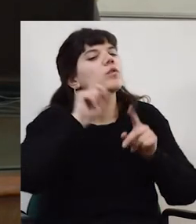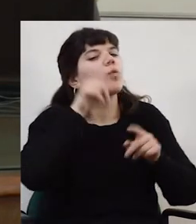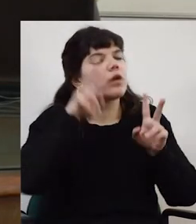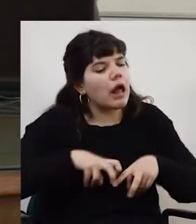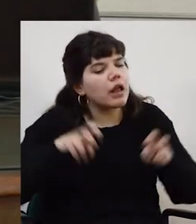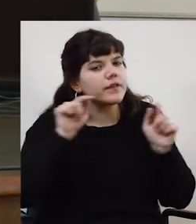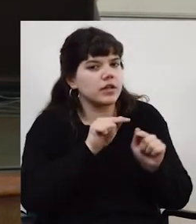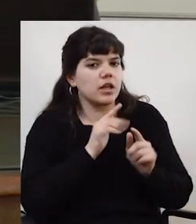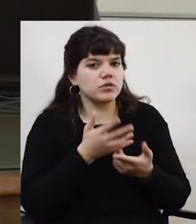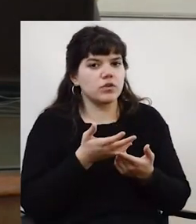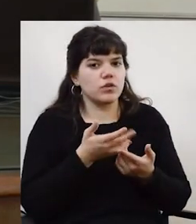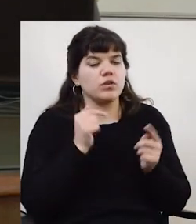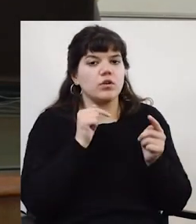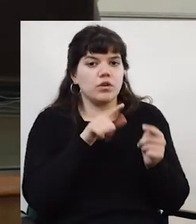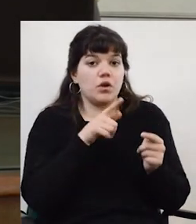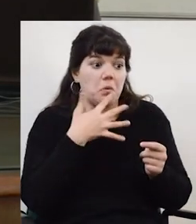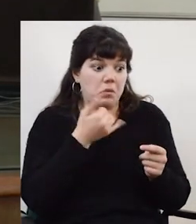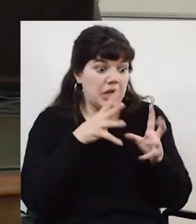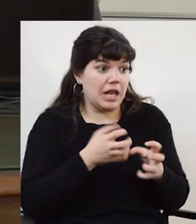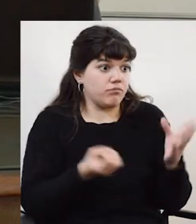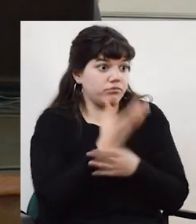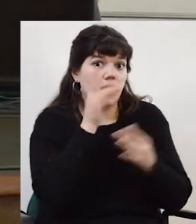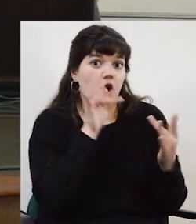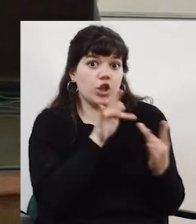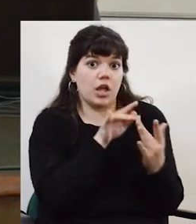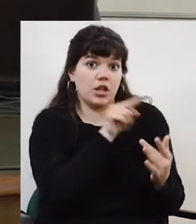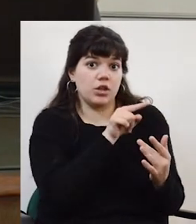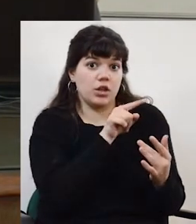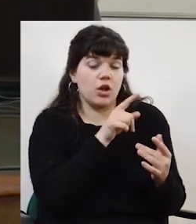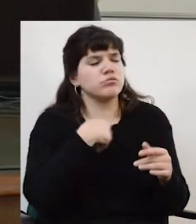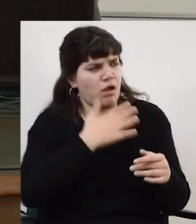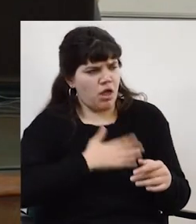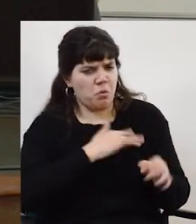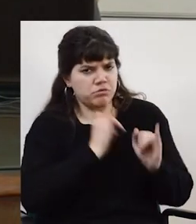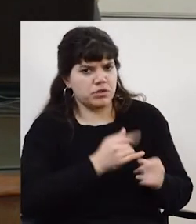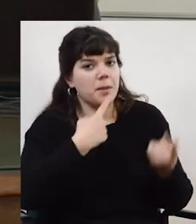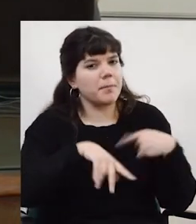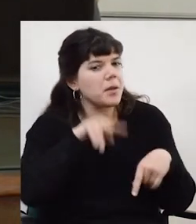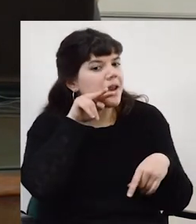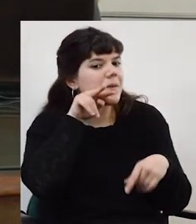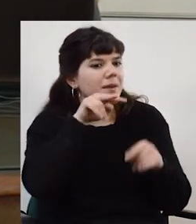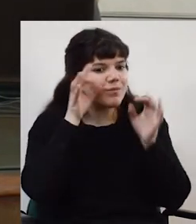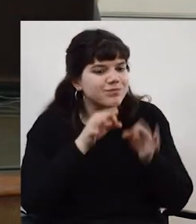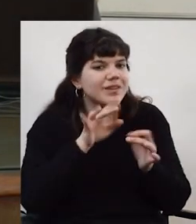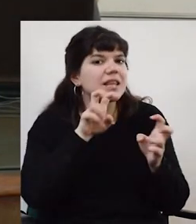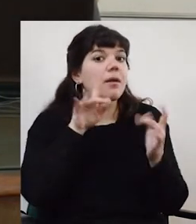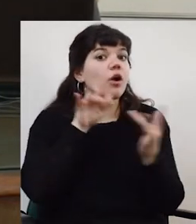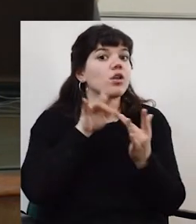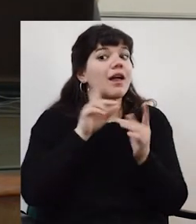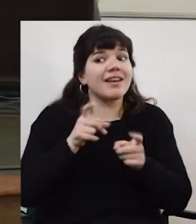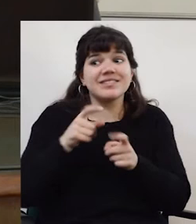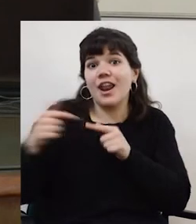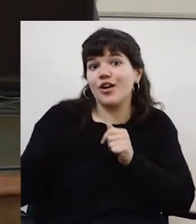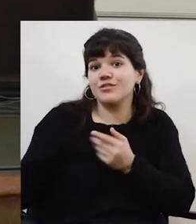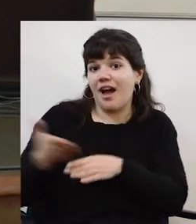análisis y de qué, o sea, si vos lo que querés ver son vínculos, estoy totalmente de acuerdo, pero para ver los vínculos precisás los productos.